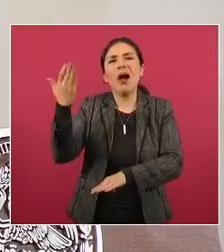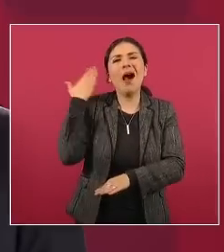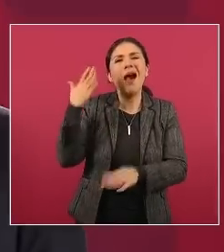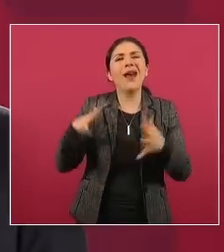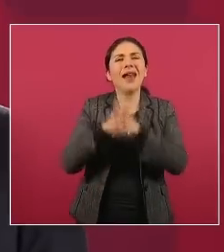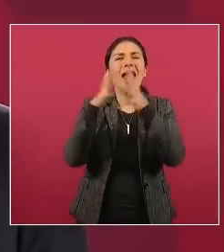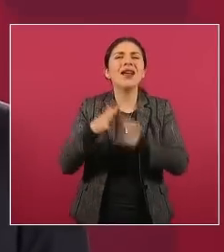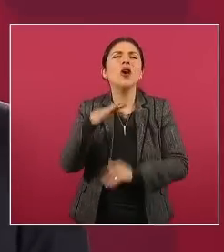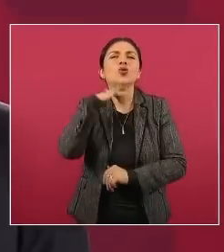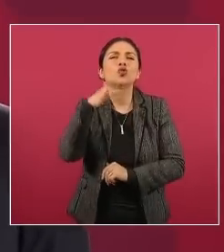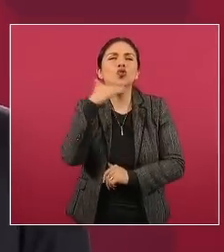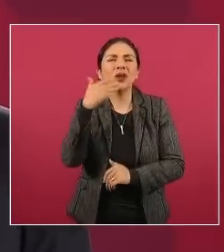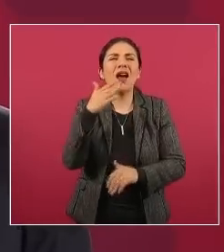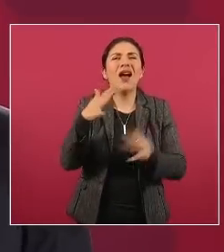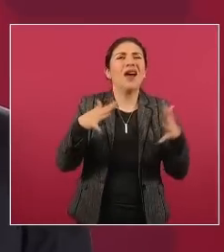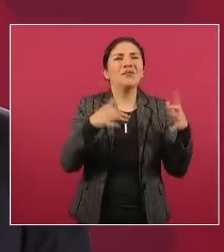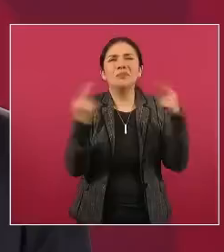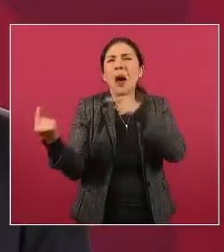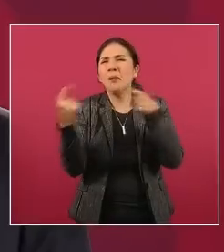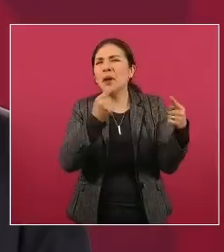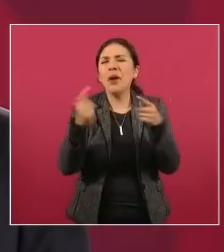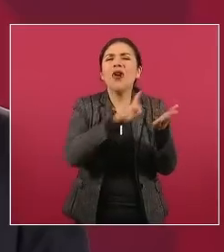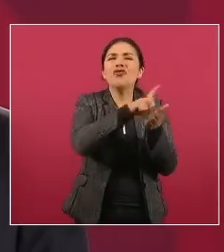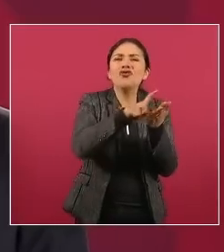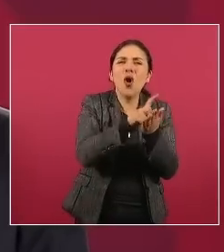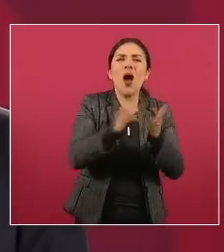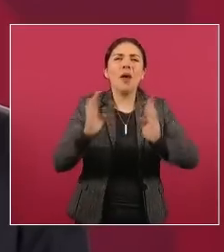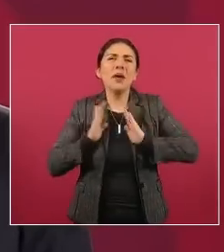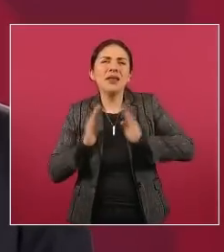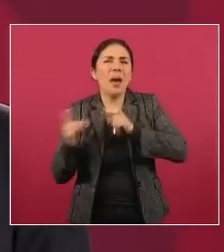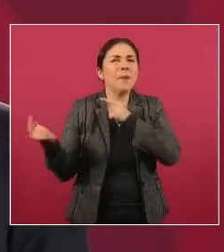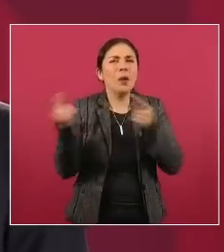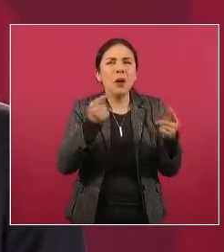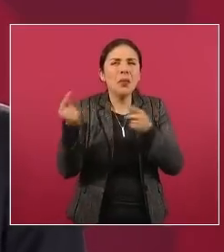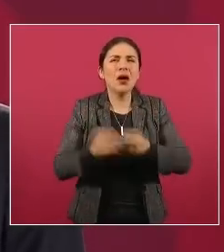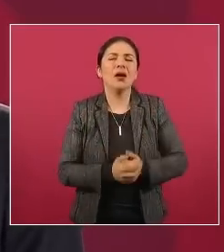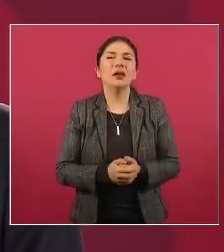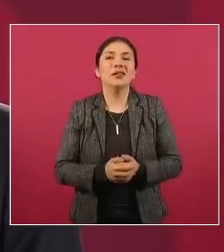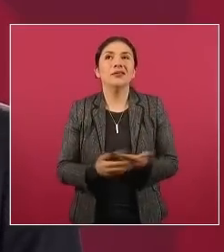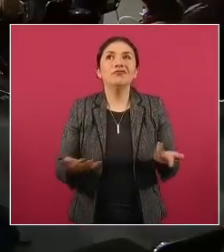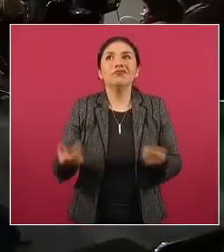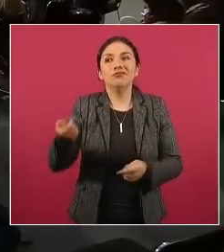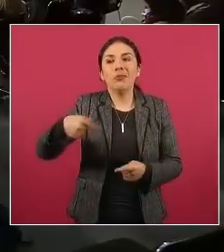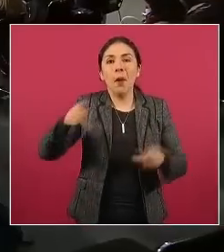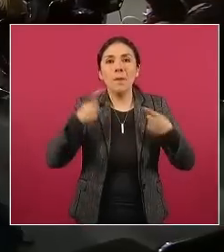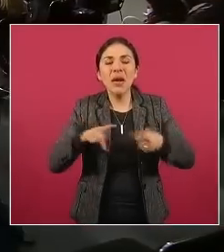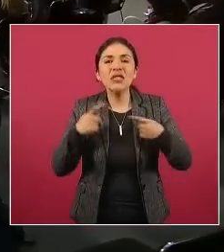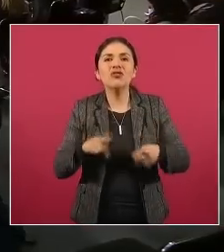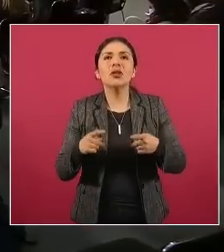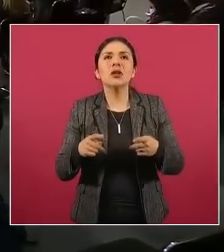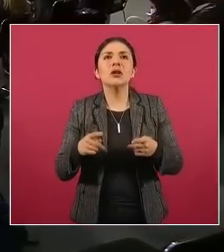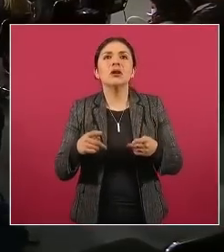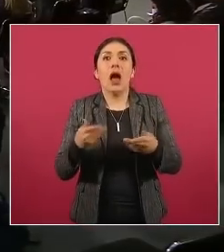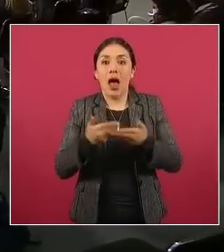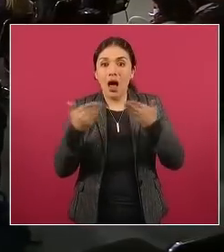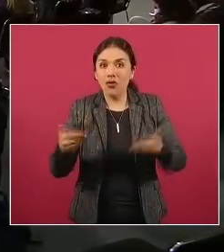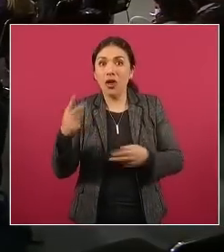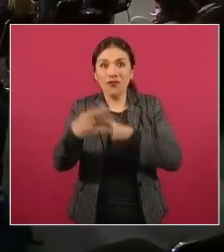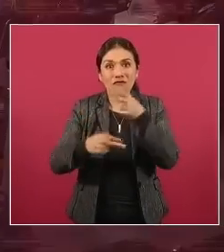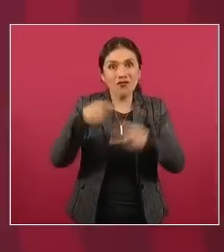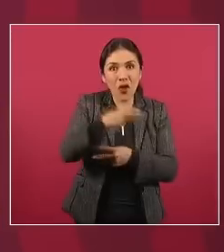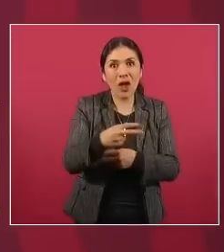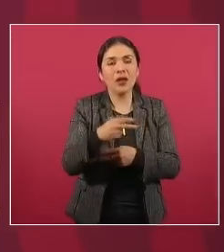no cabe la exención de responsabilidad por razón de la obediencia